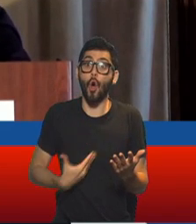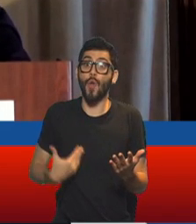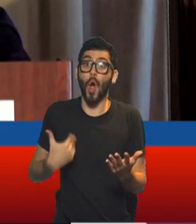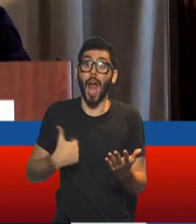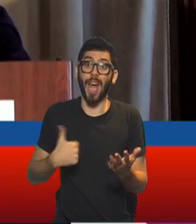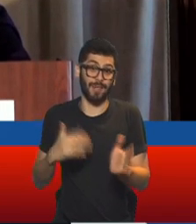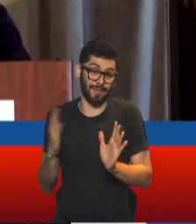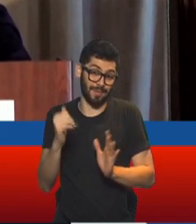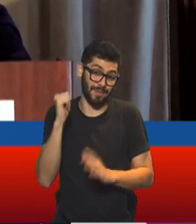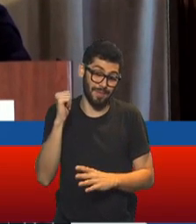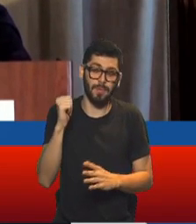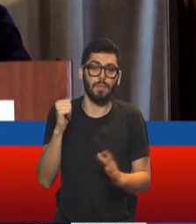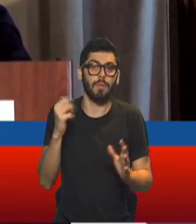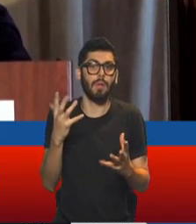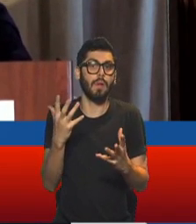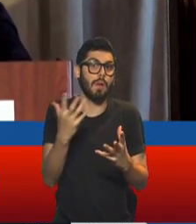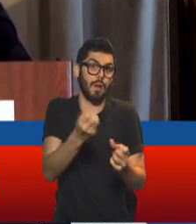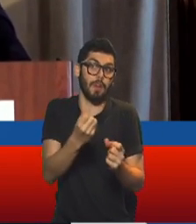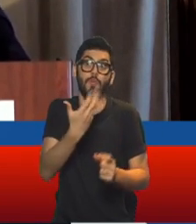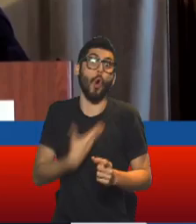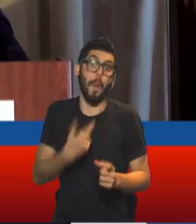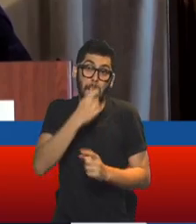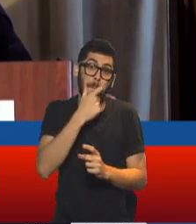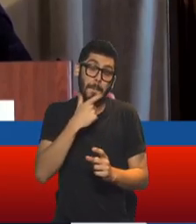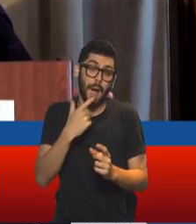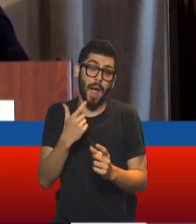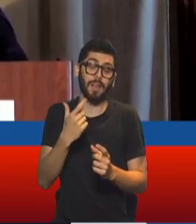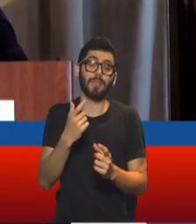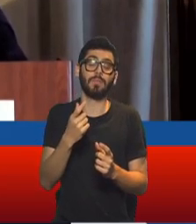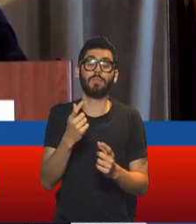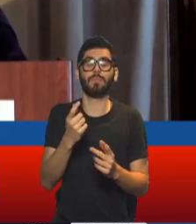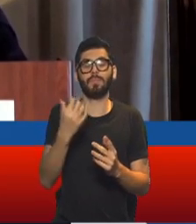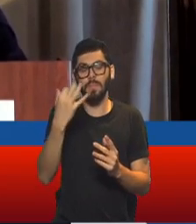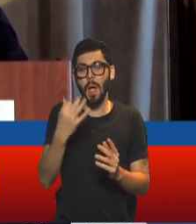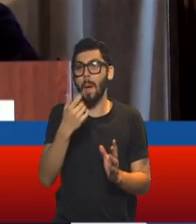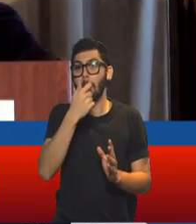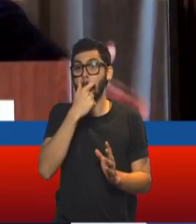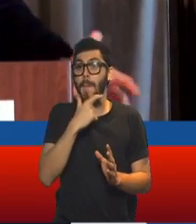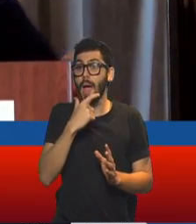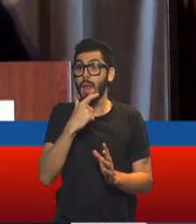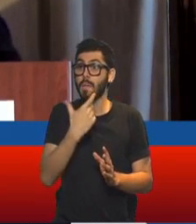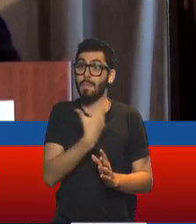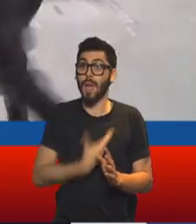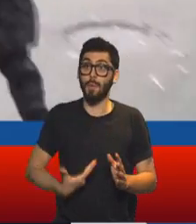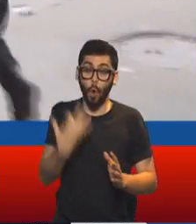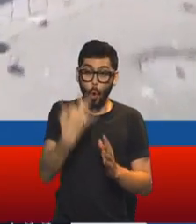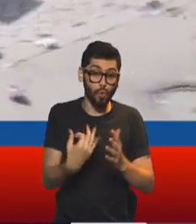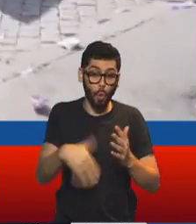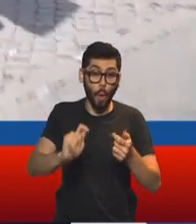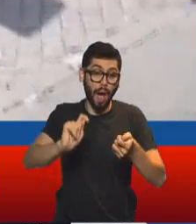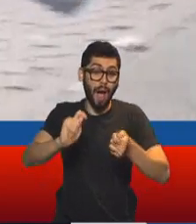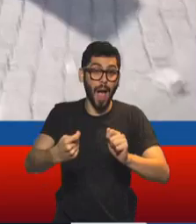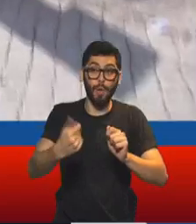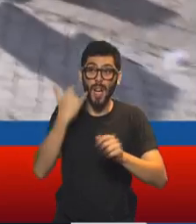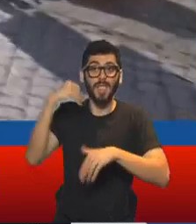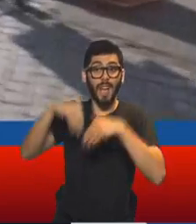en ese momento todavía en manos de Mauricio Macri. En realidad, un Mauricio Macri ya presidente saliente, ¿no? Porque ya teníamos un presidente